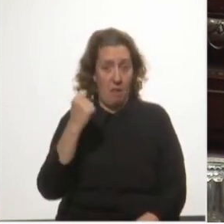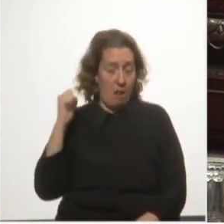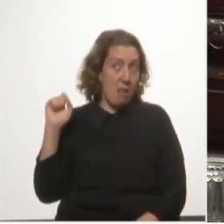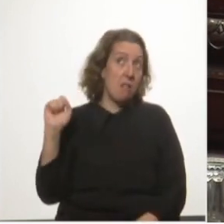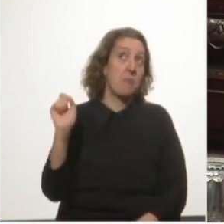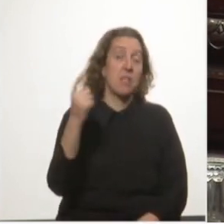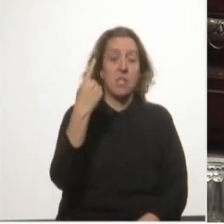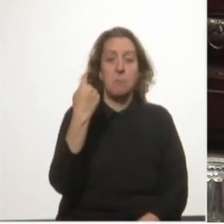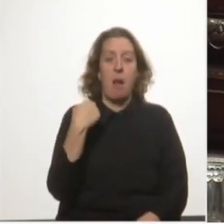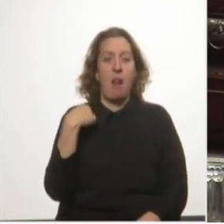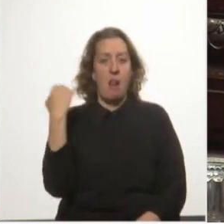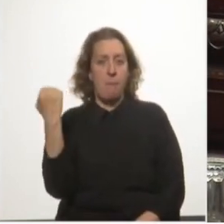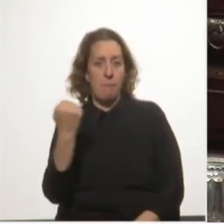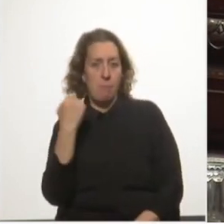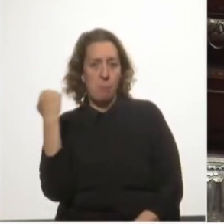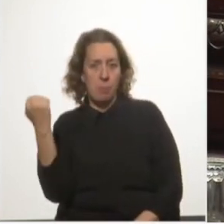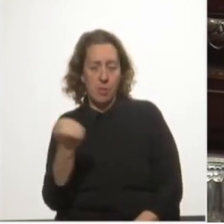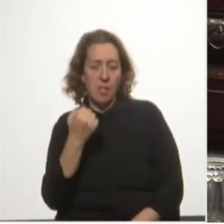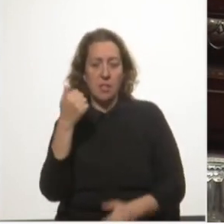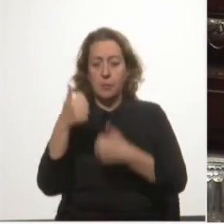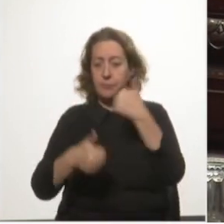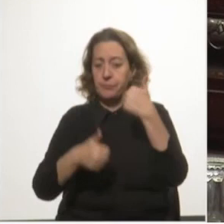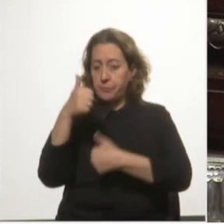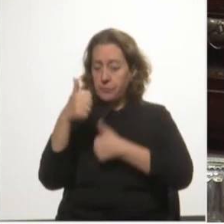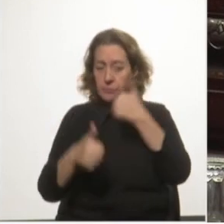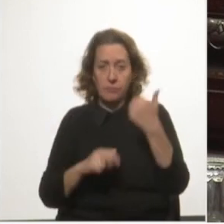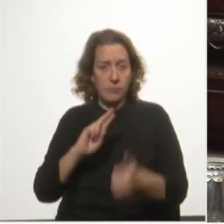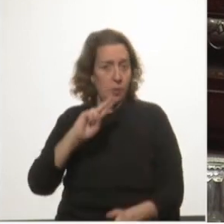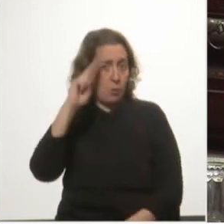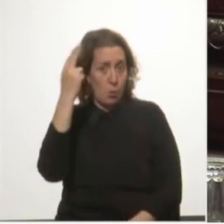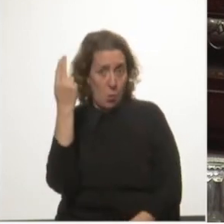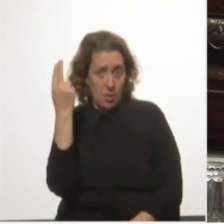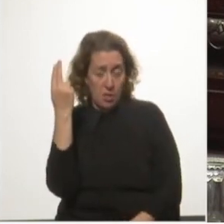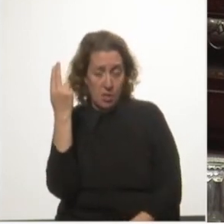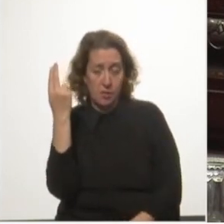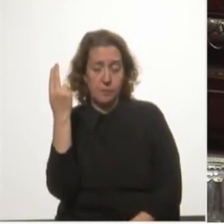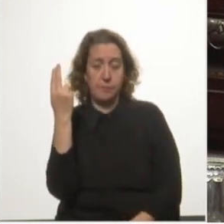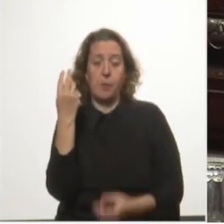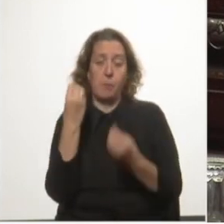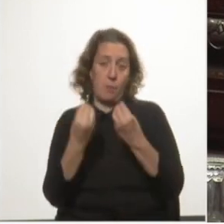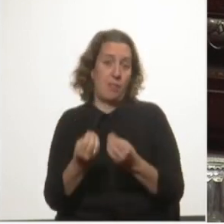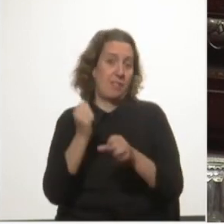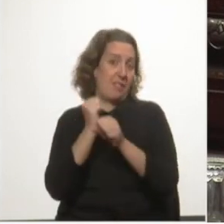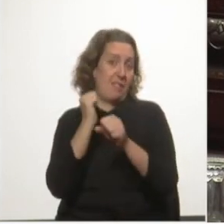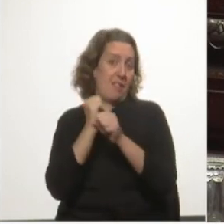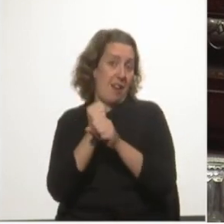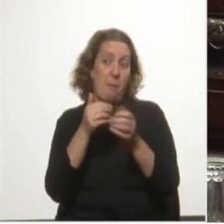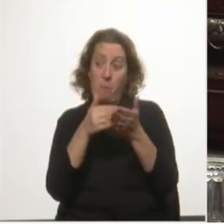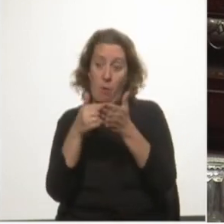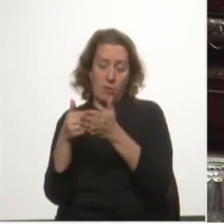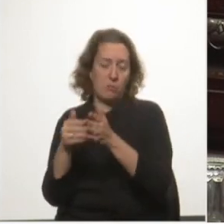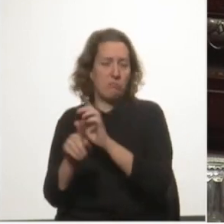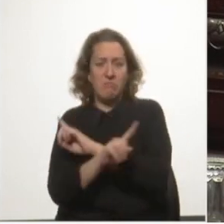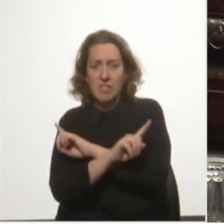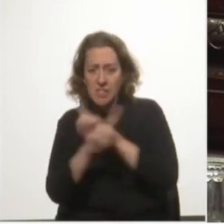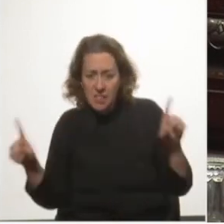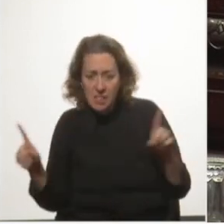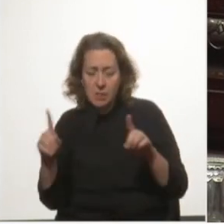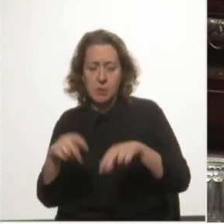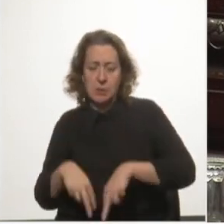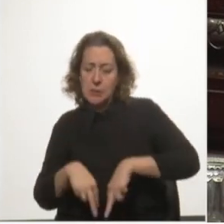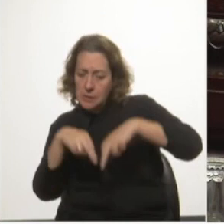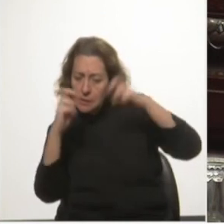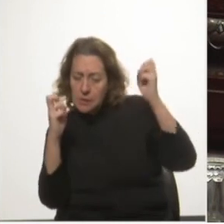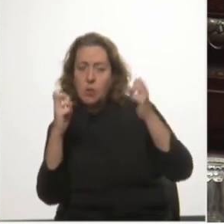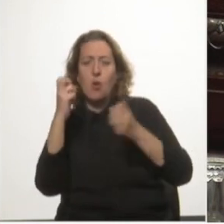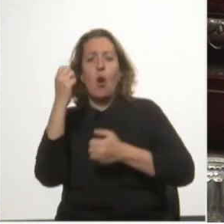de competitividad para la producción uruguaya, como es la operativa del puerto, sin un estudio económico